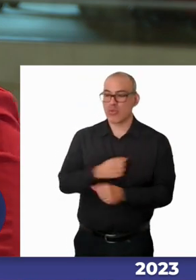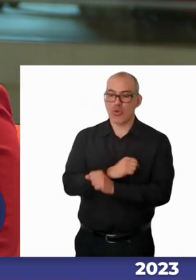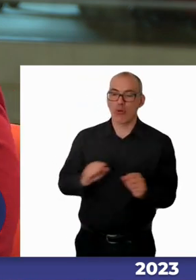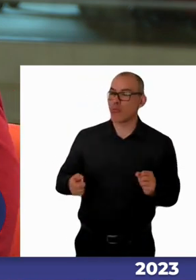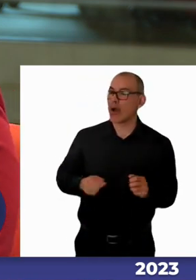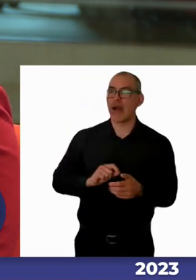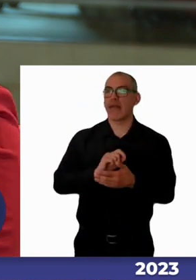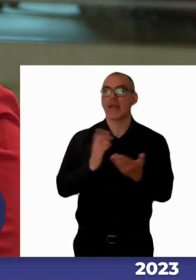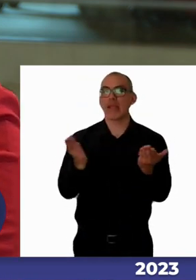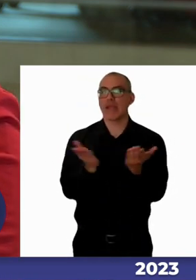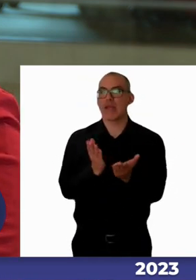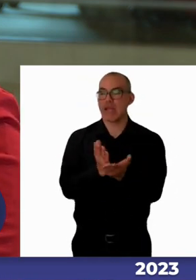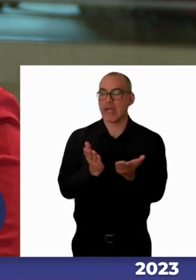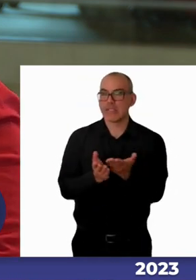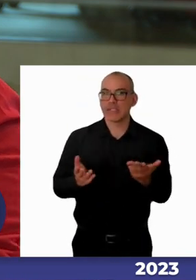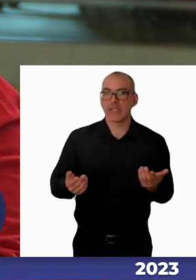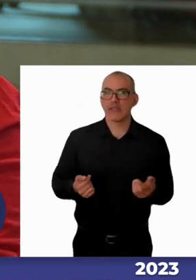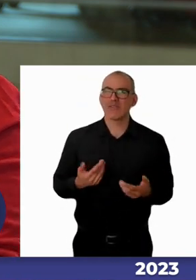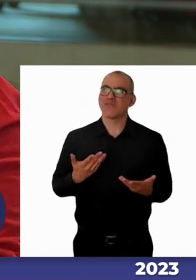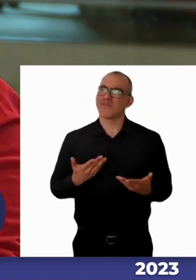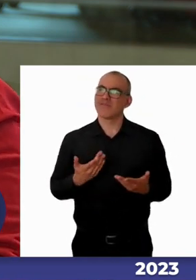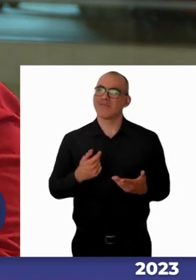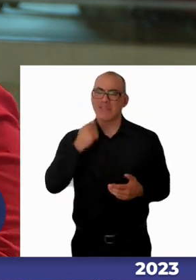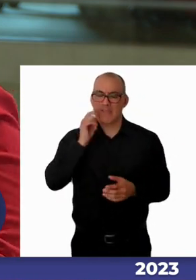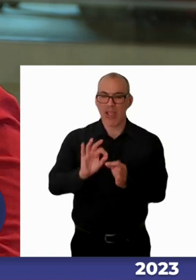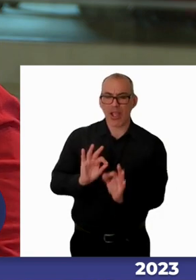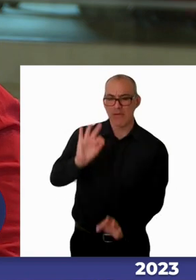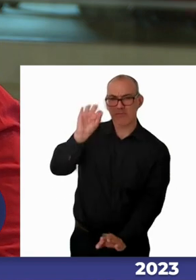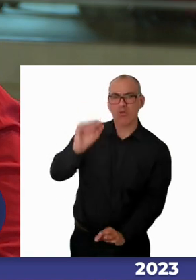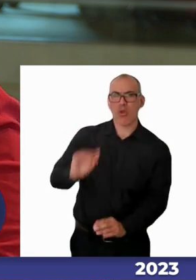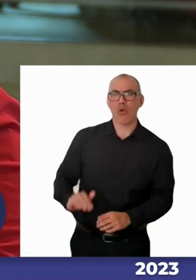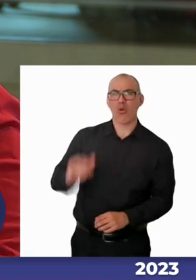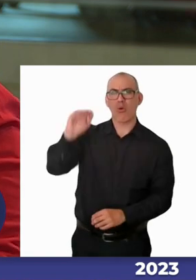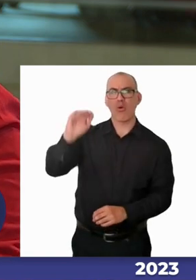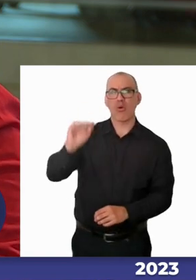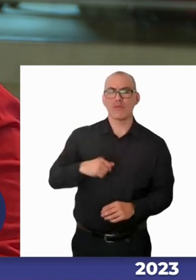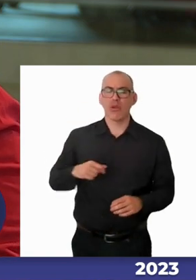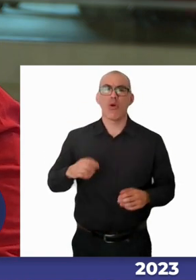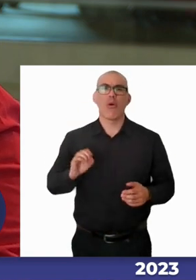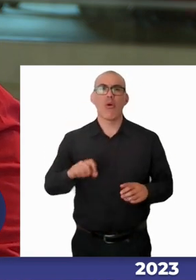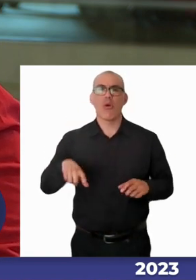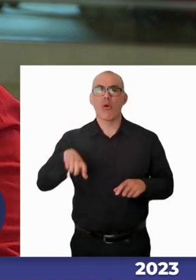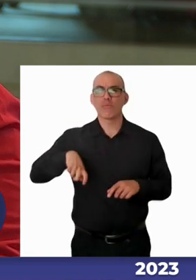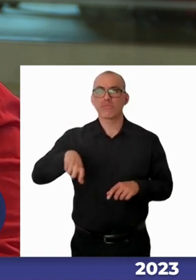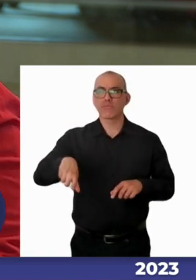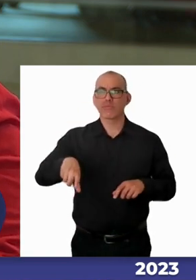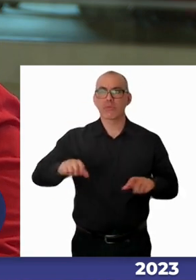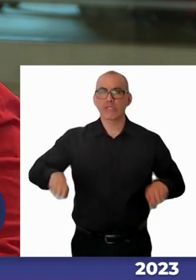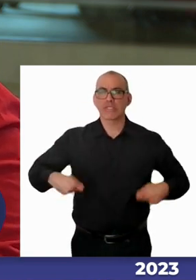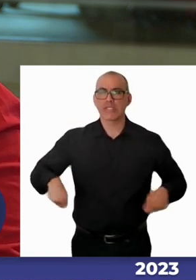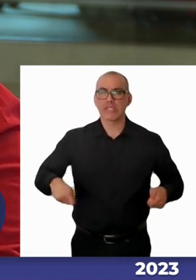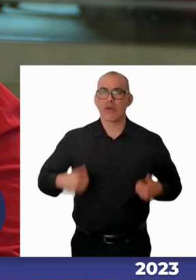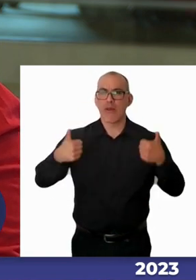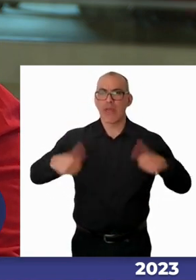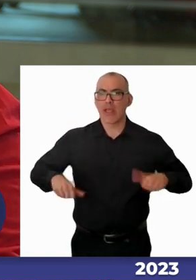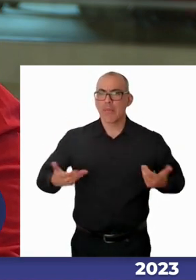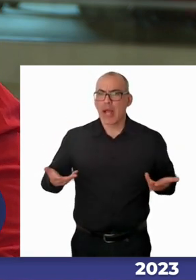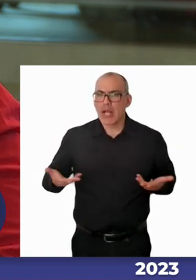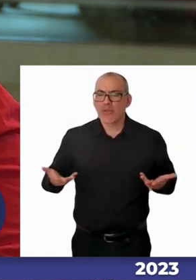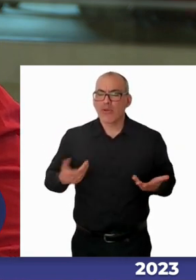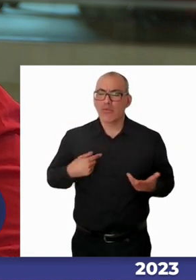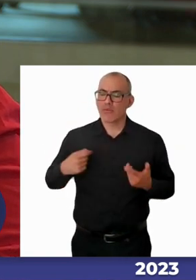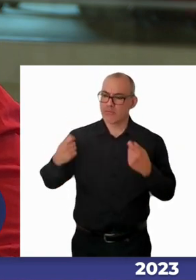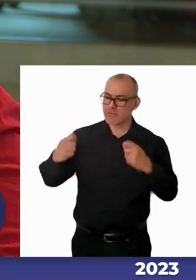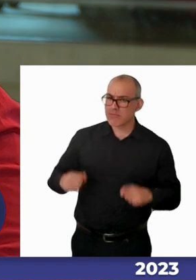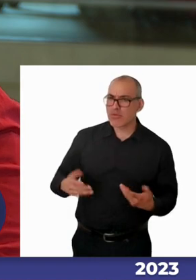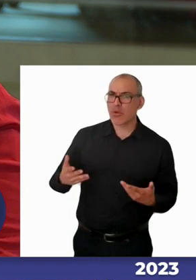por cuánta altura tiene por si maneja o no su silla de ruedas correctamente o estamos juzgando la capacidad por